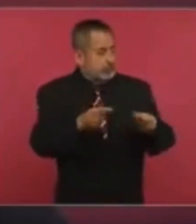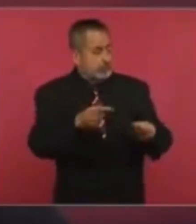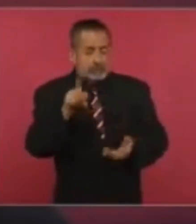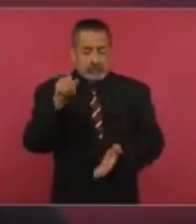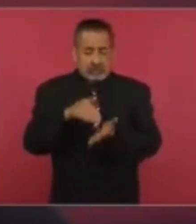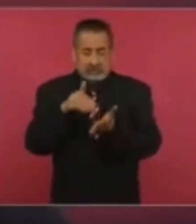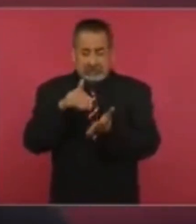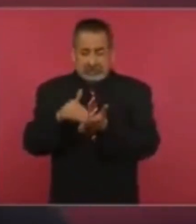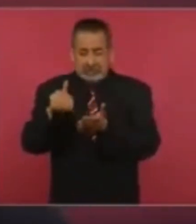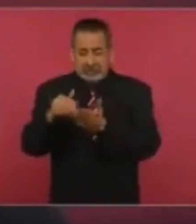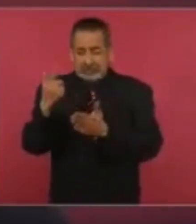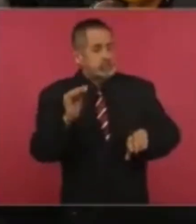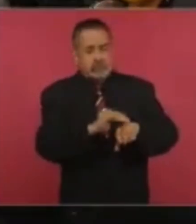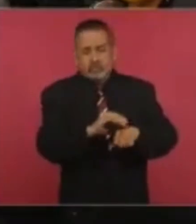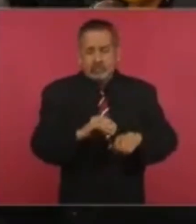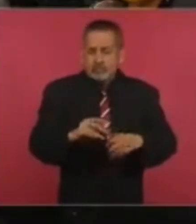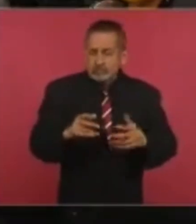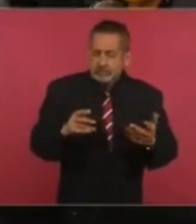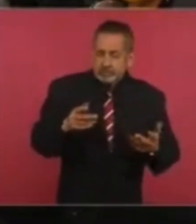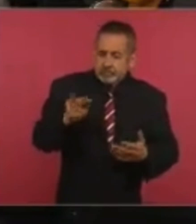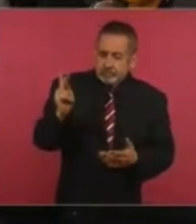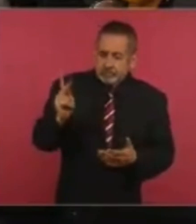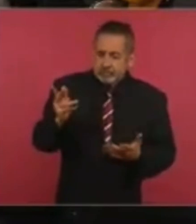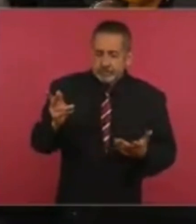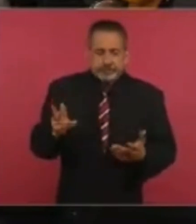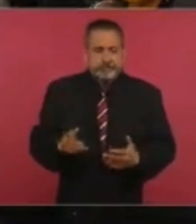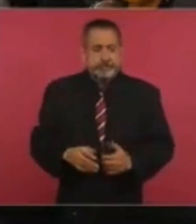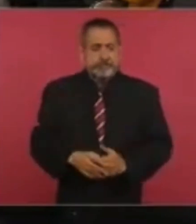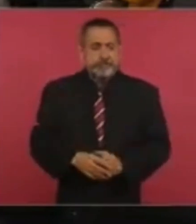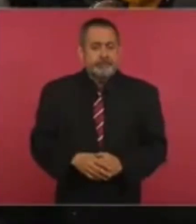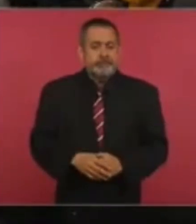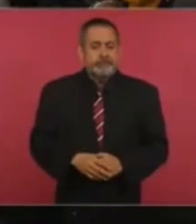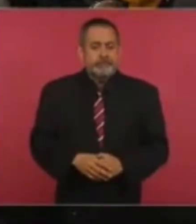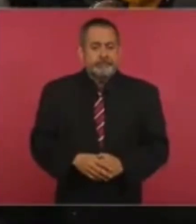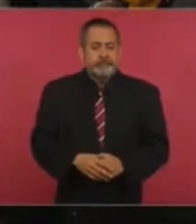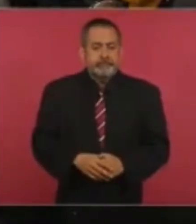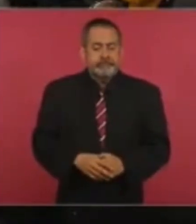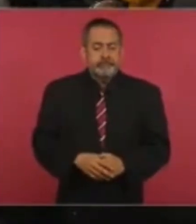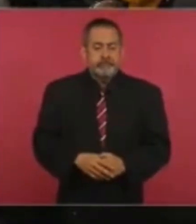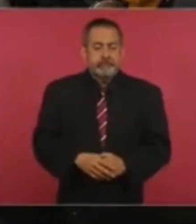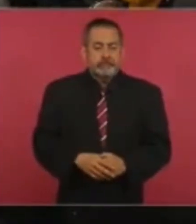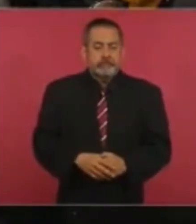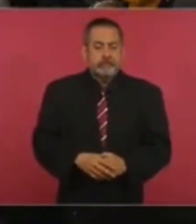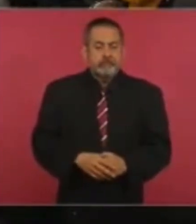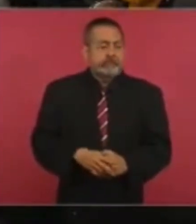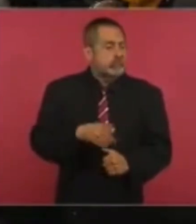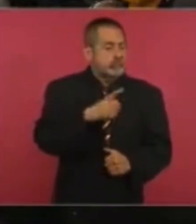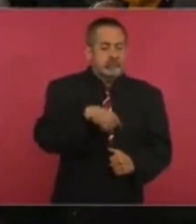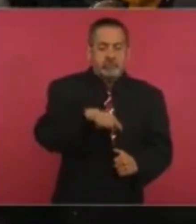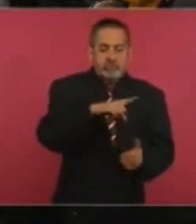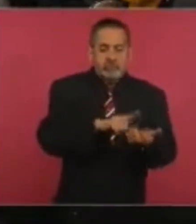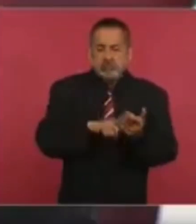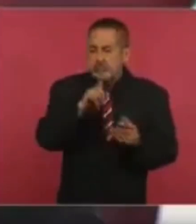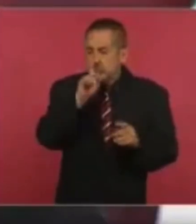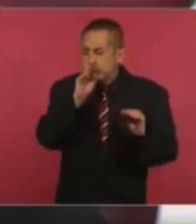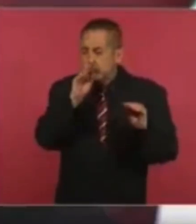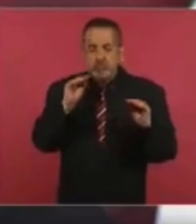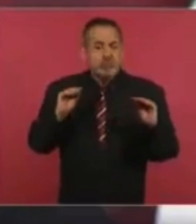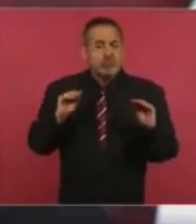mil millones de pesos cada año. Pero se silenciaba todo,